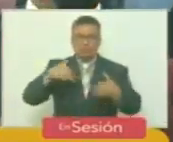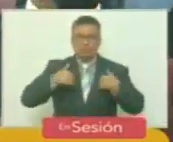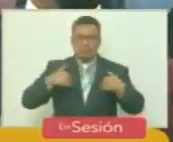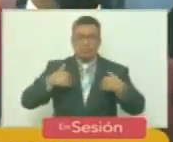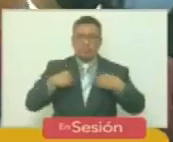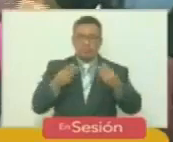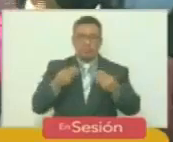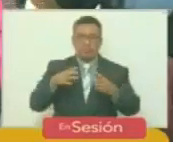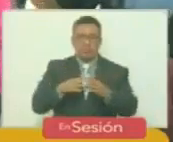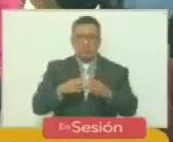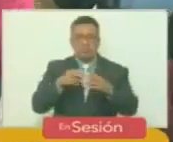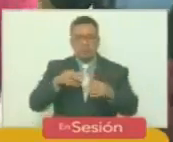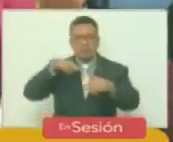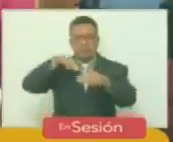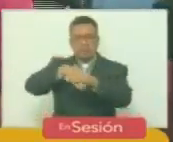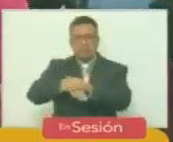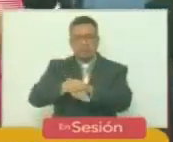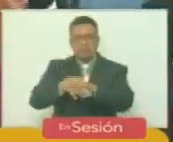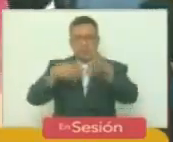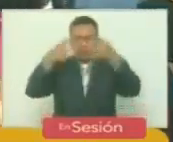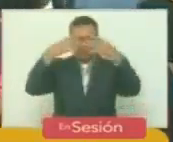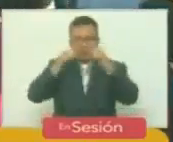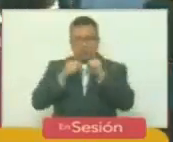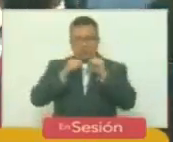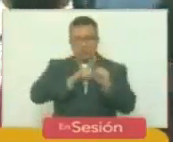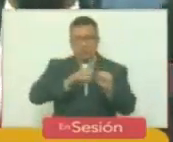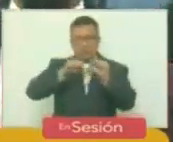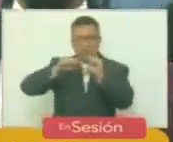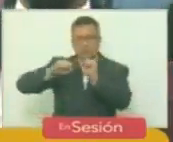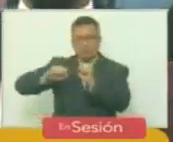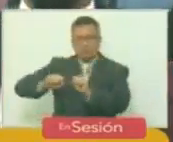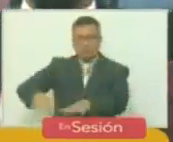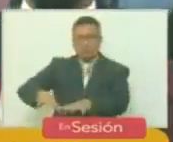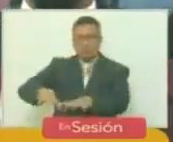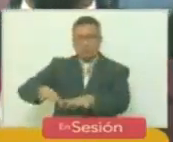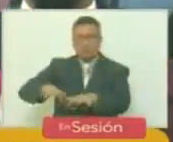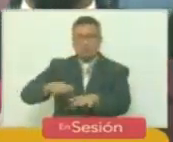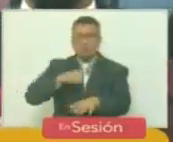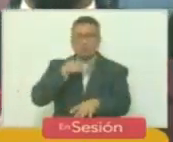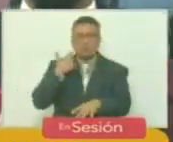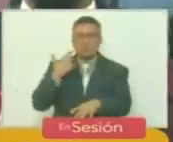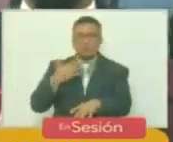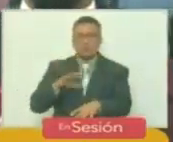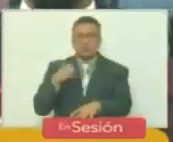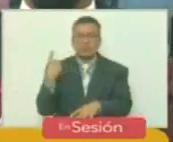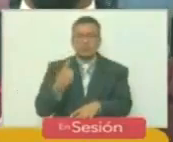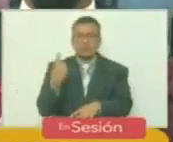en un calabozo tirado allí para morir solo.